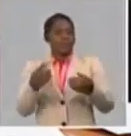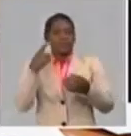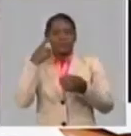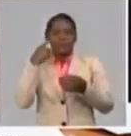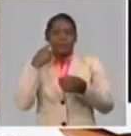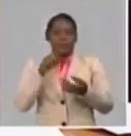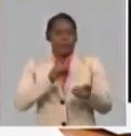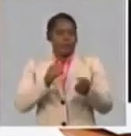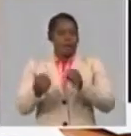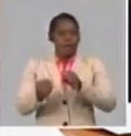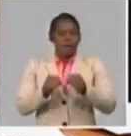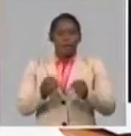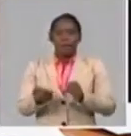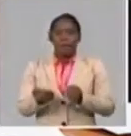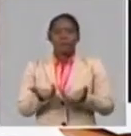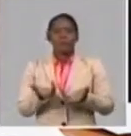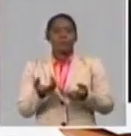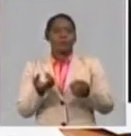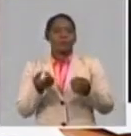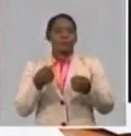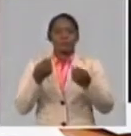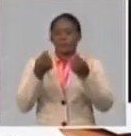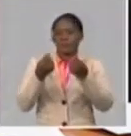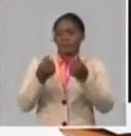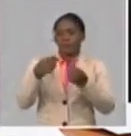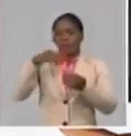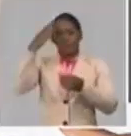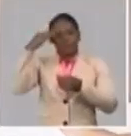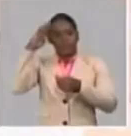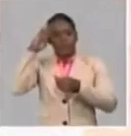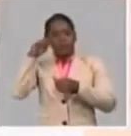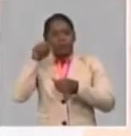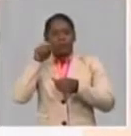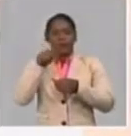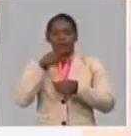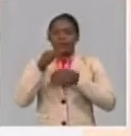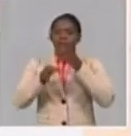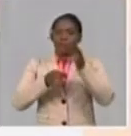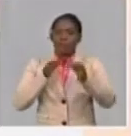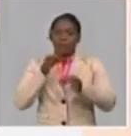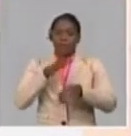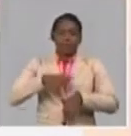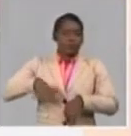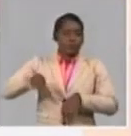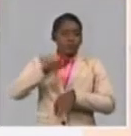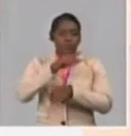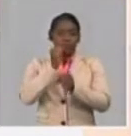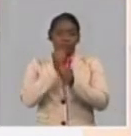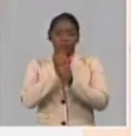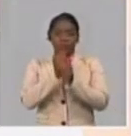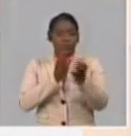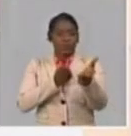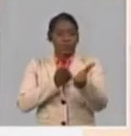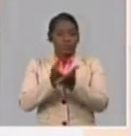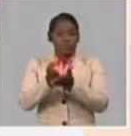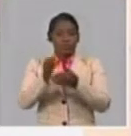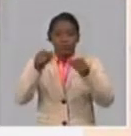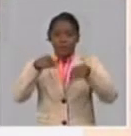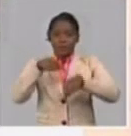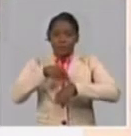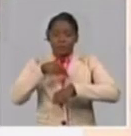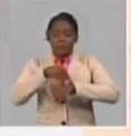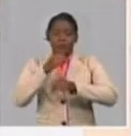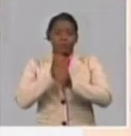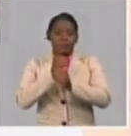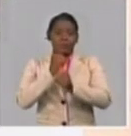ahorro como reserva potencial de la economía, como te expliqué, sobre aquellos trabajadores que se mantienen laburando en las principales